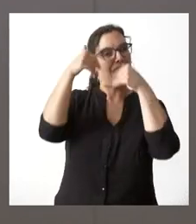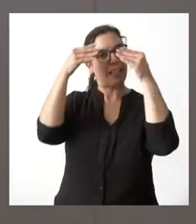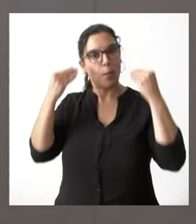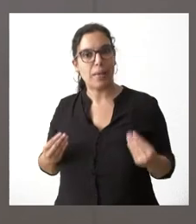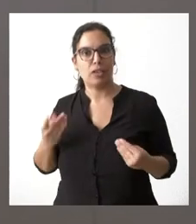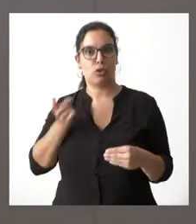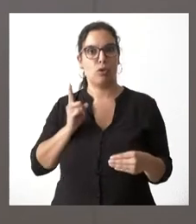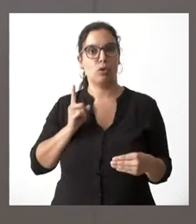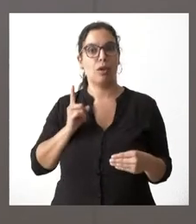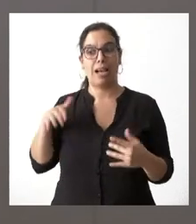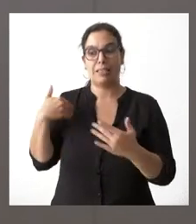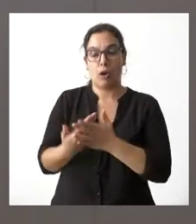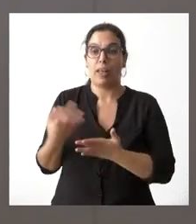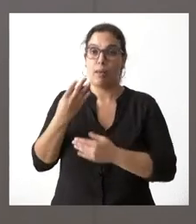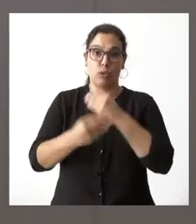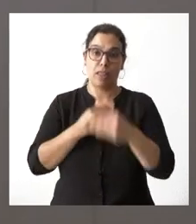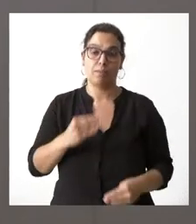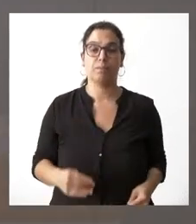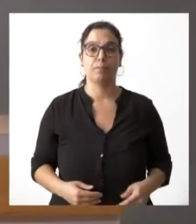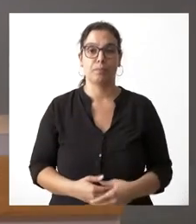suficiente y algo tendríamos que hacer al respecto